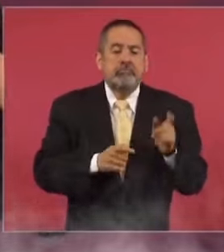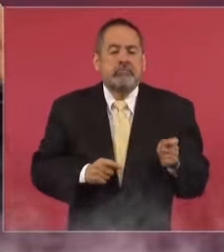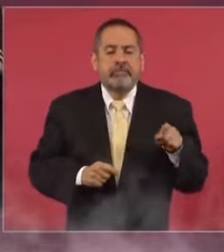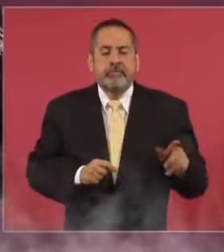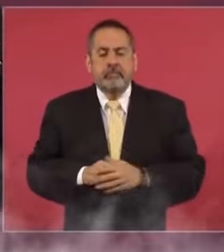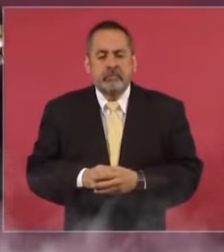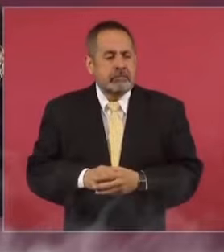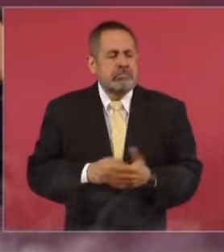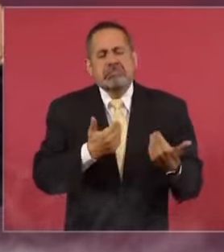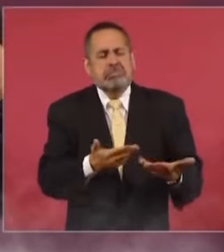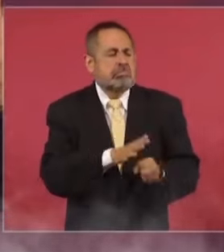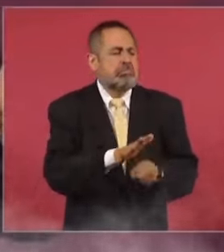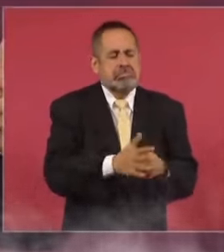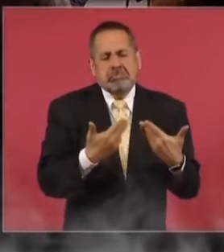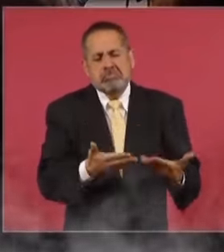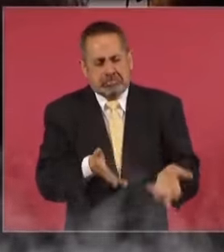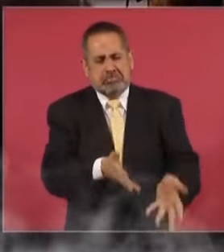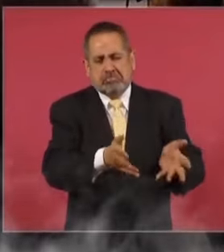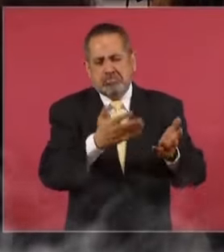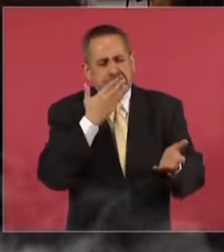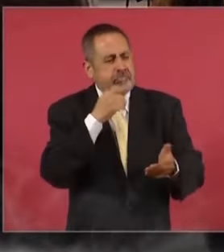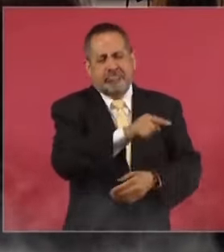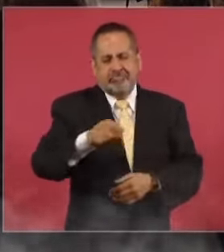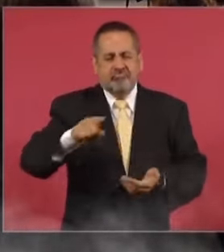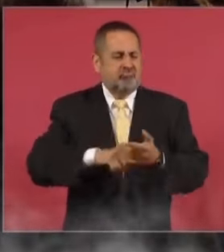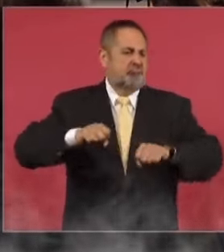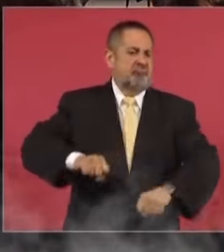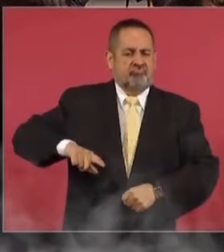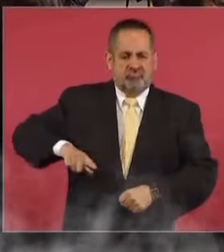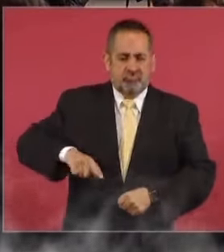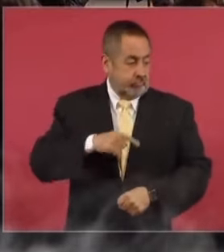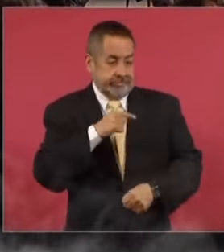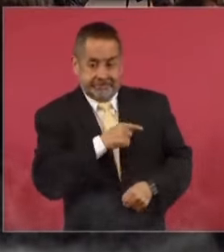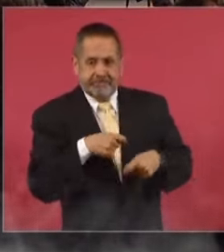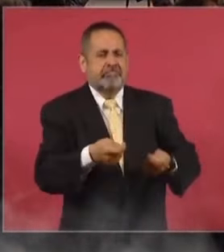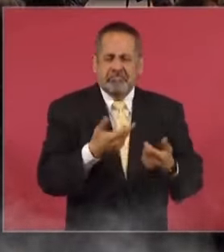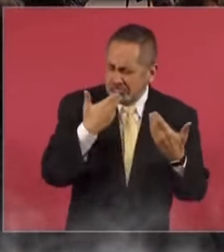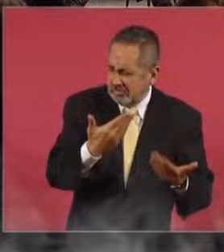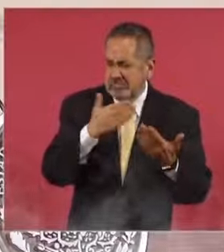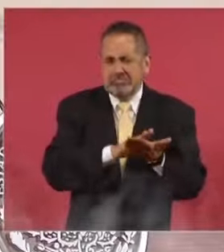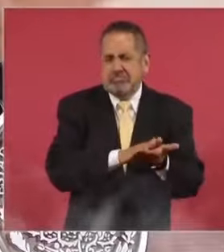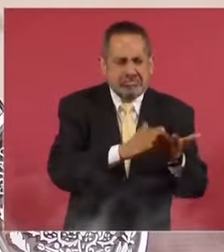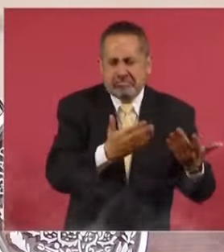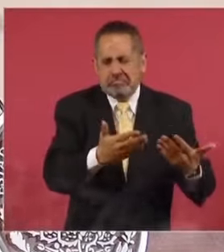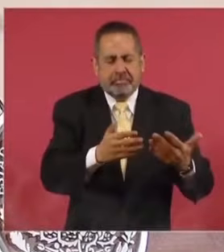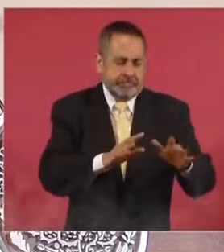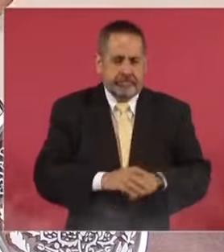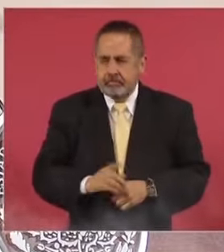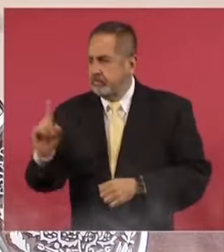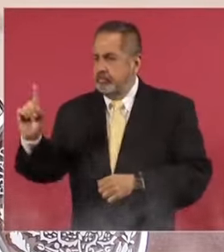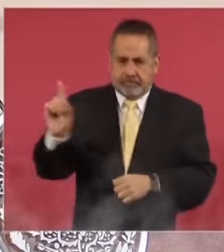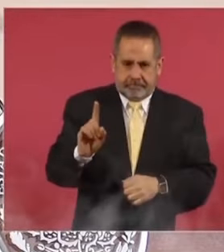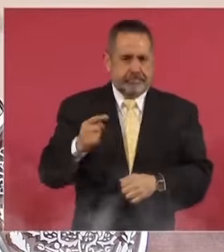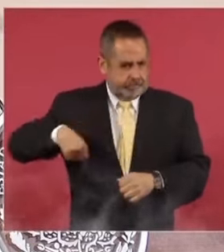actuaron complacientes con el régimen autoritario y llegamos nosotros